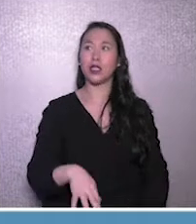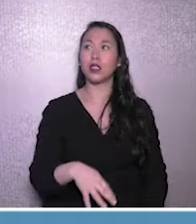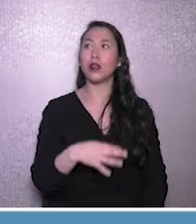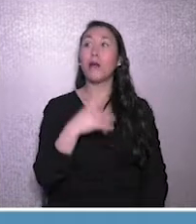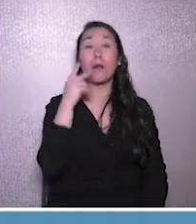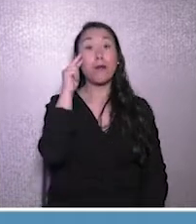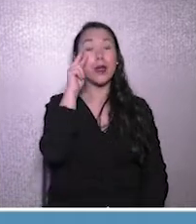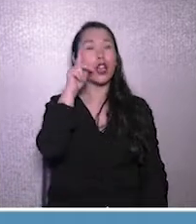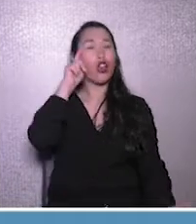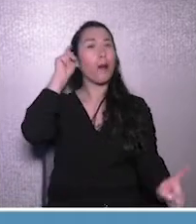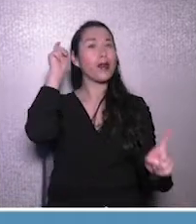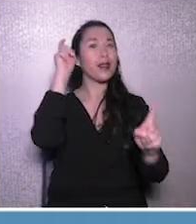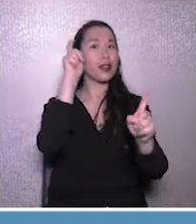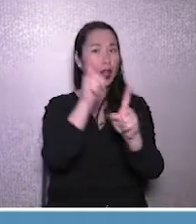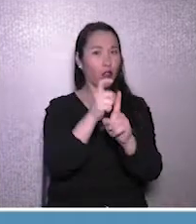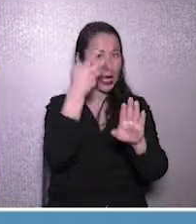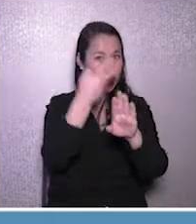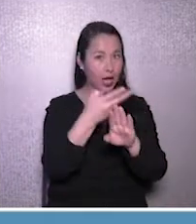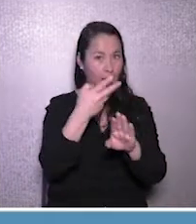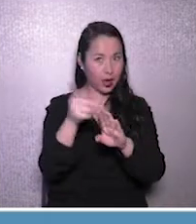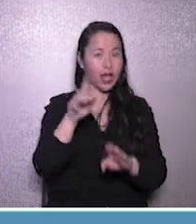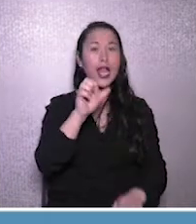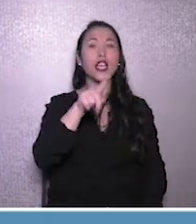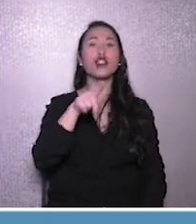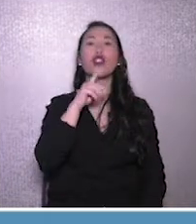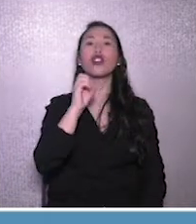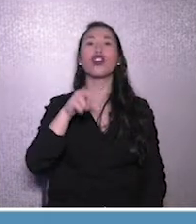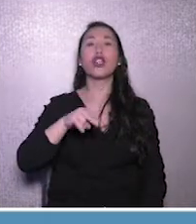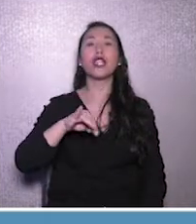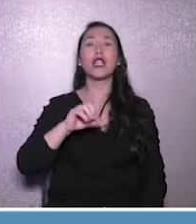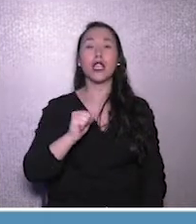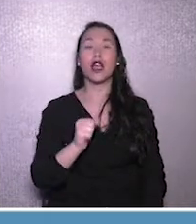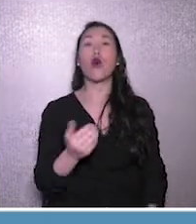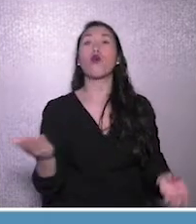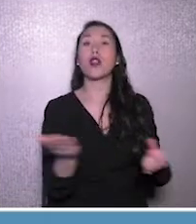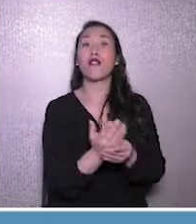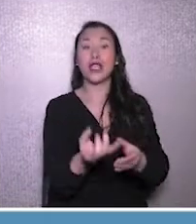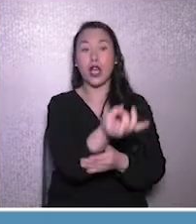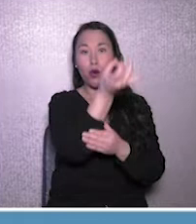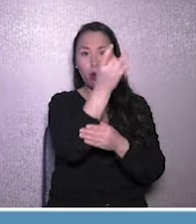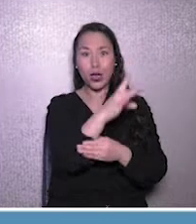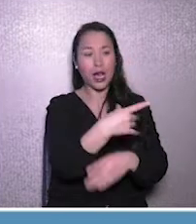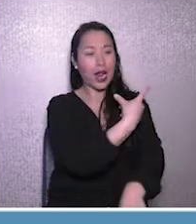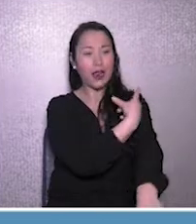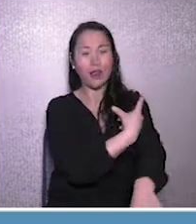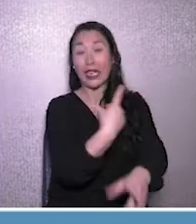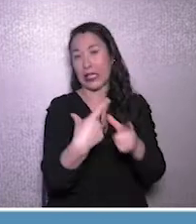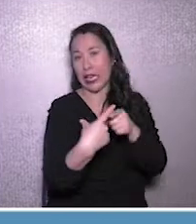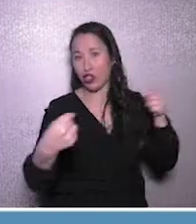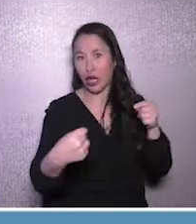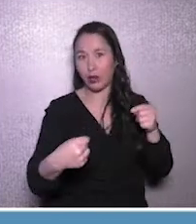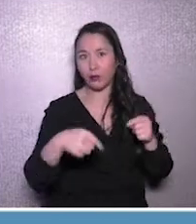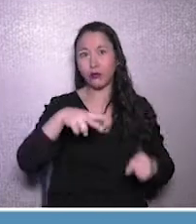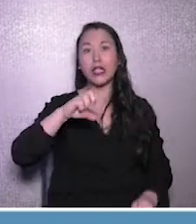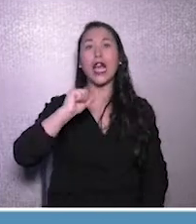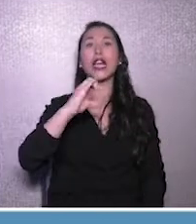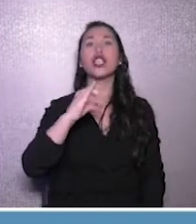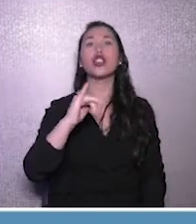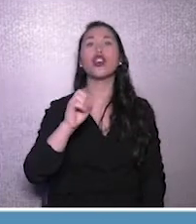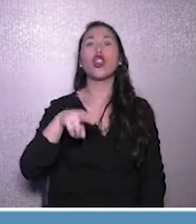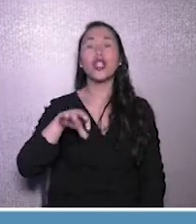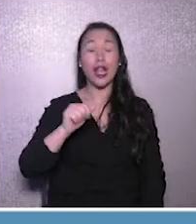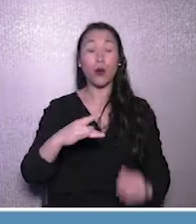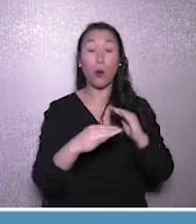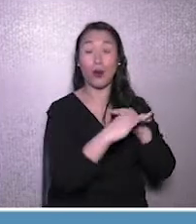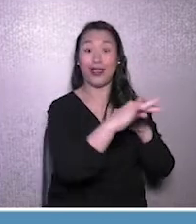metas que se pusieron en Estonia. Una ficha única de paciente a nivel nacional. Ahí estamos hablando de fijar un estándar